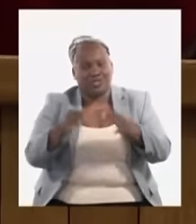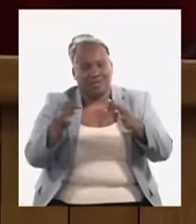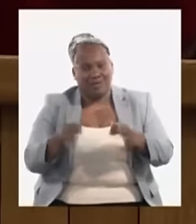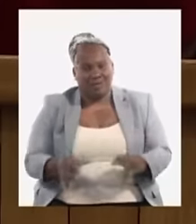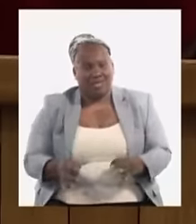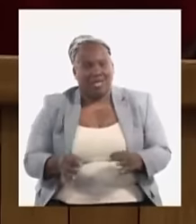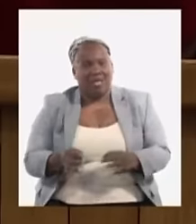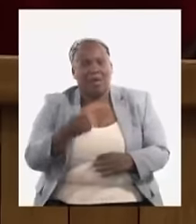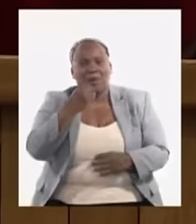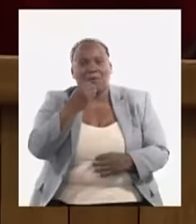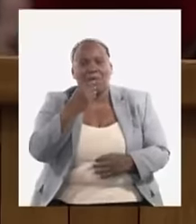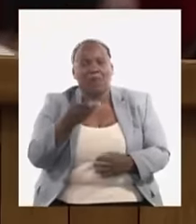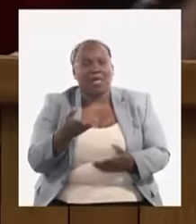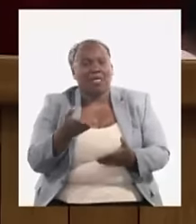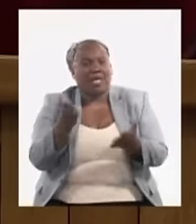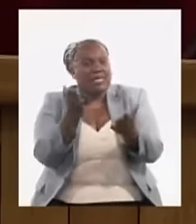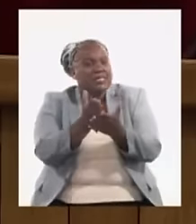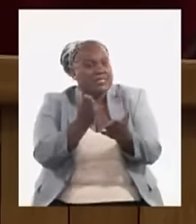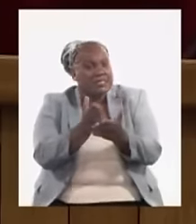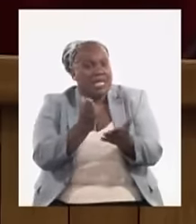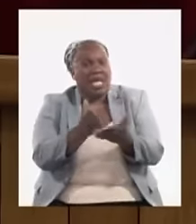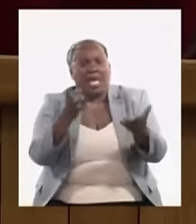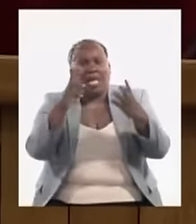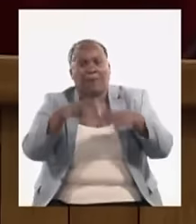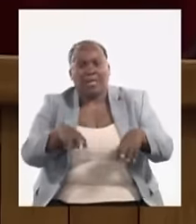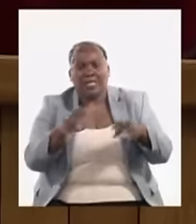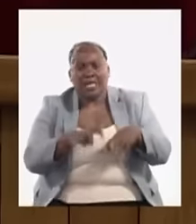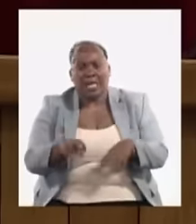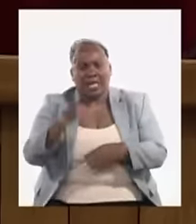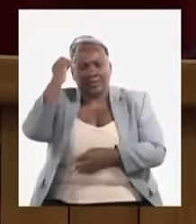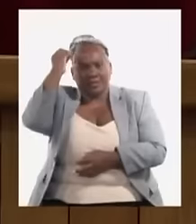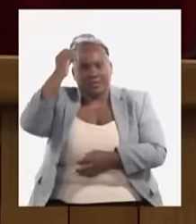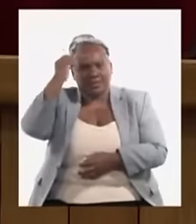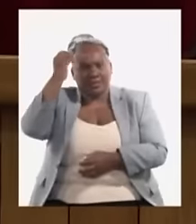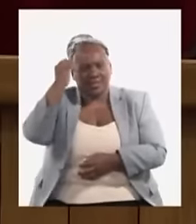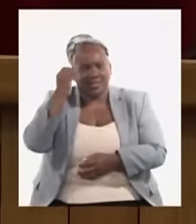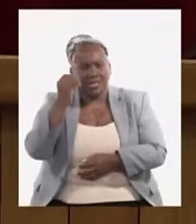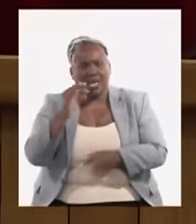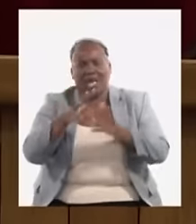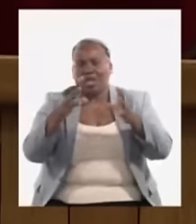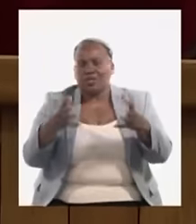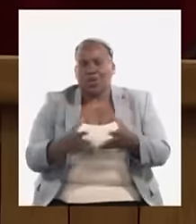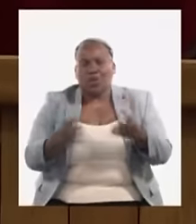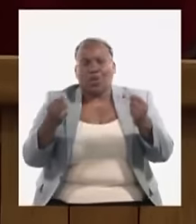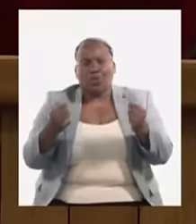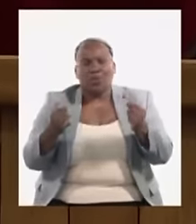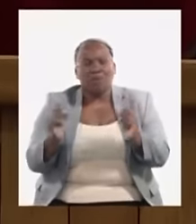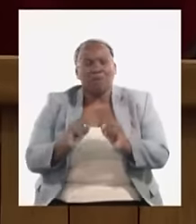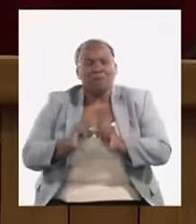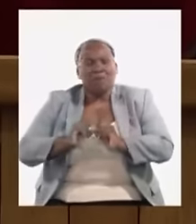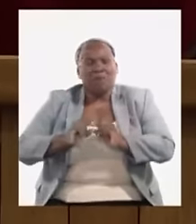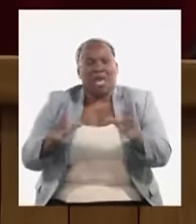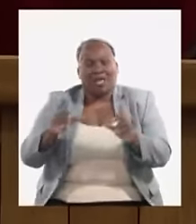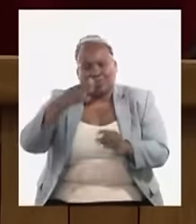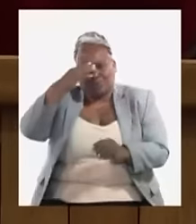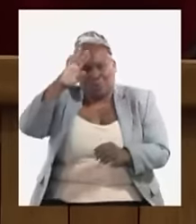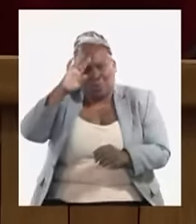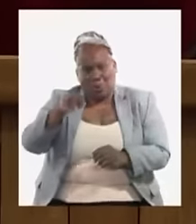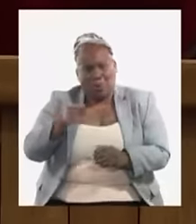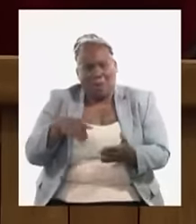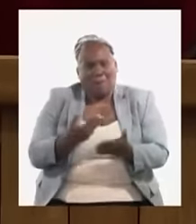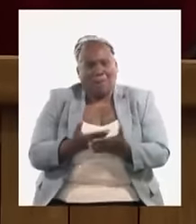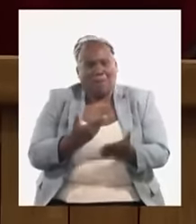estudiar todas las tendencias en economía, todos los impactos en el país, hagan las propuestas